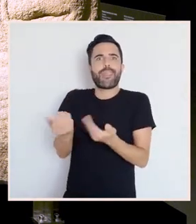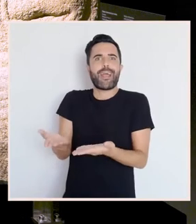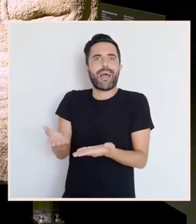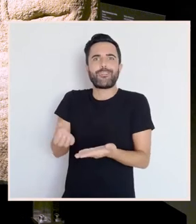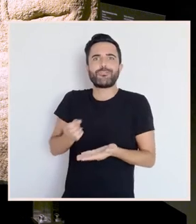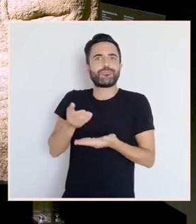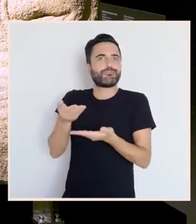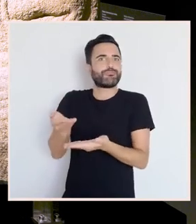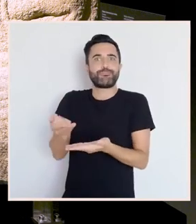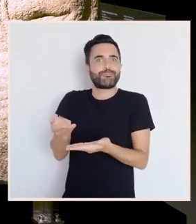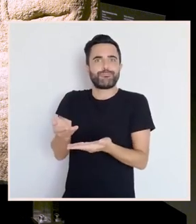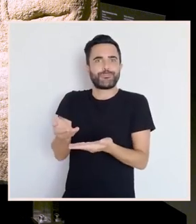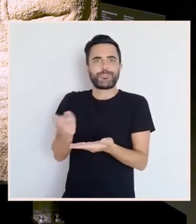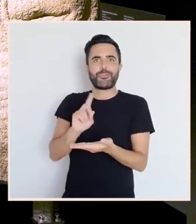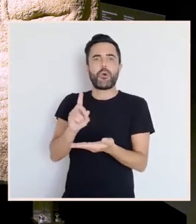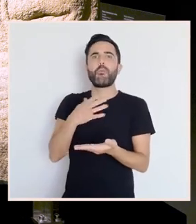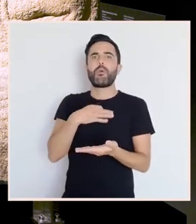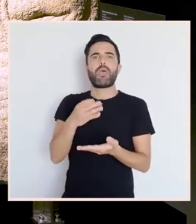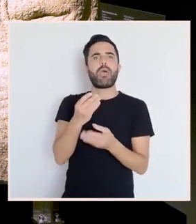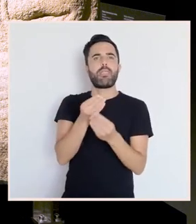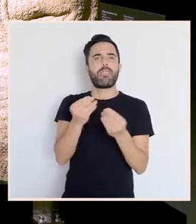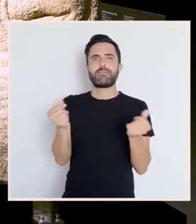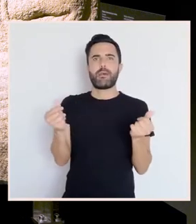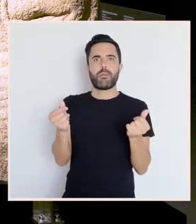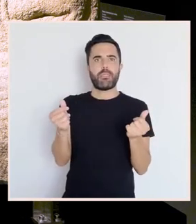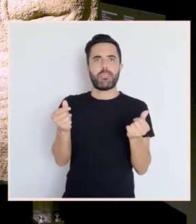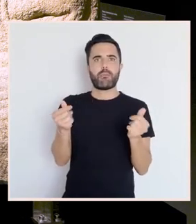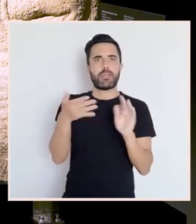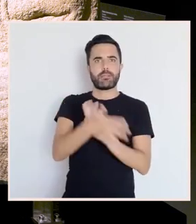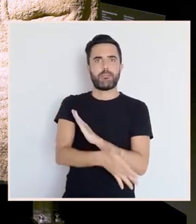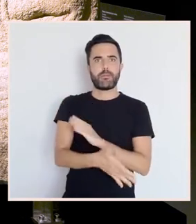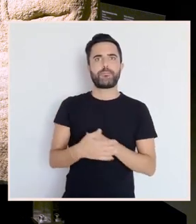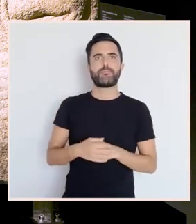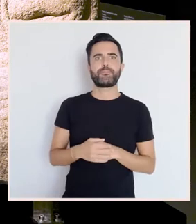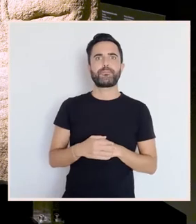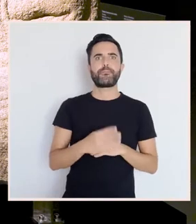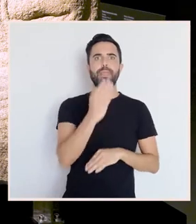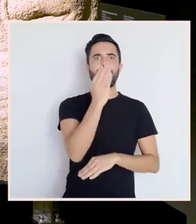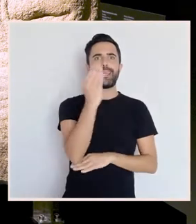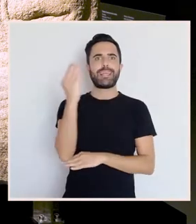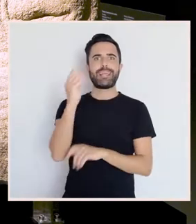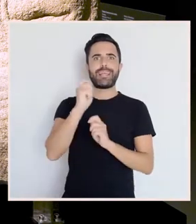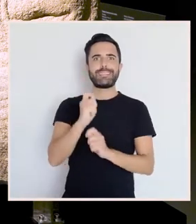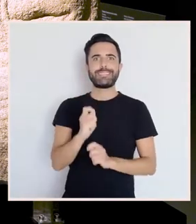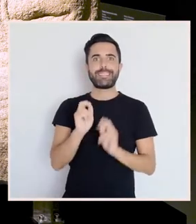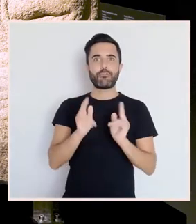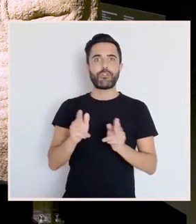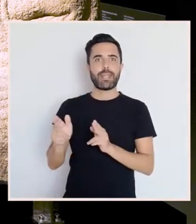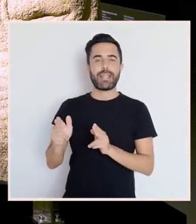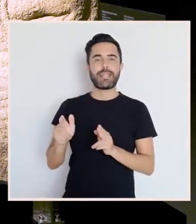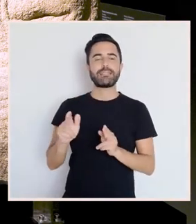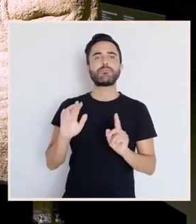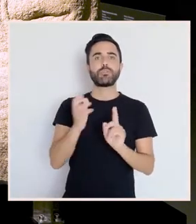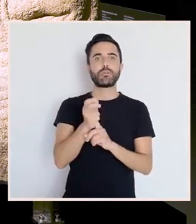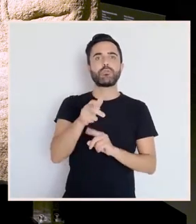desaparecer para sempre. As estelas funerarias que atopamos na Galáxia romana adeitan ter tres